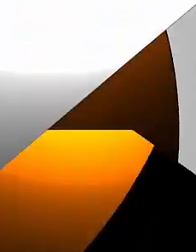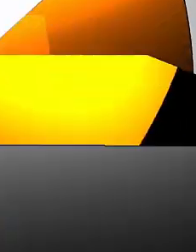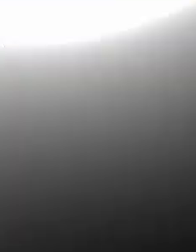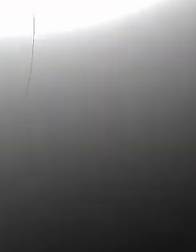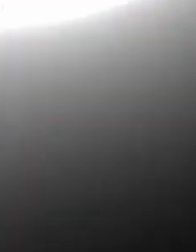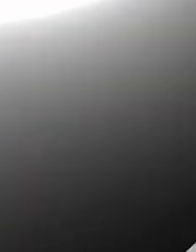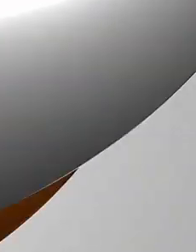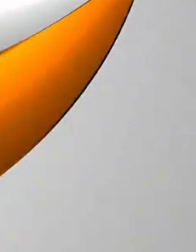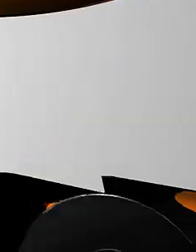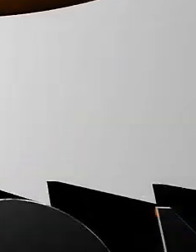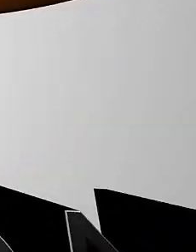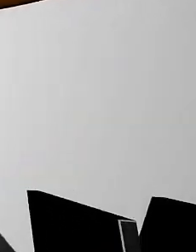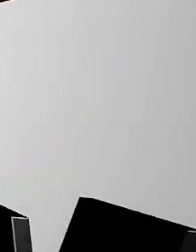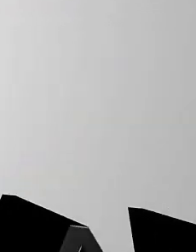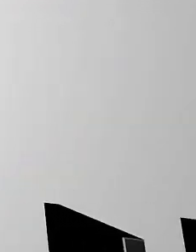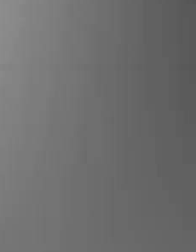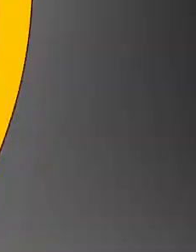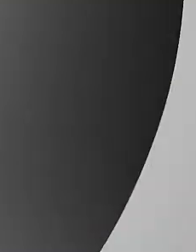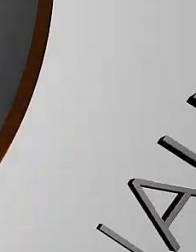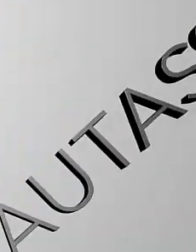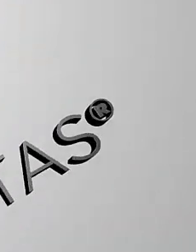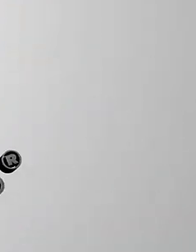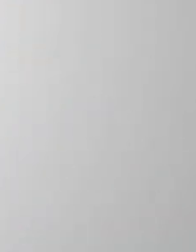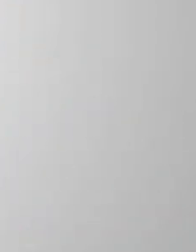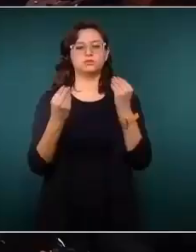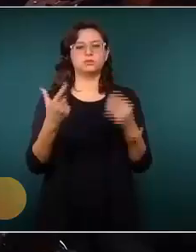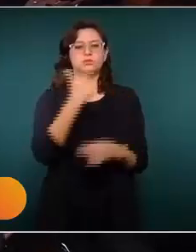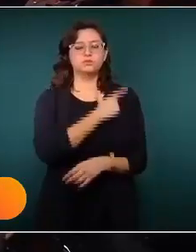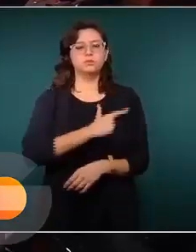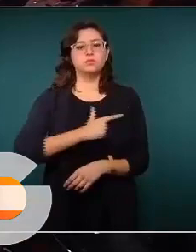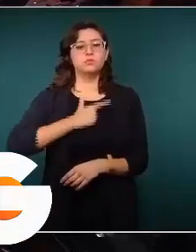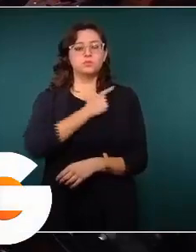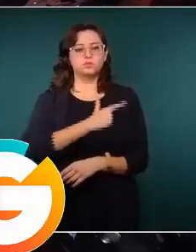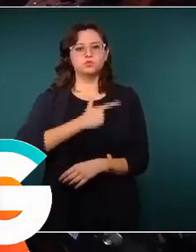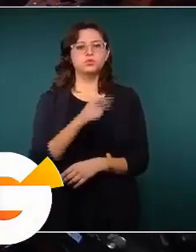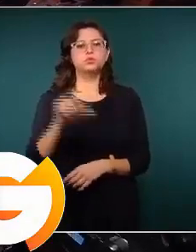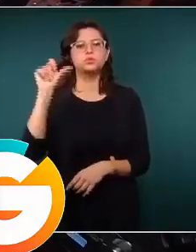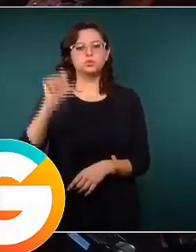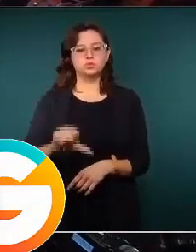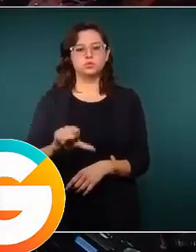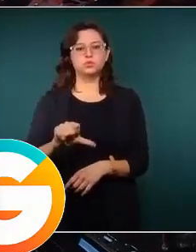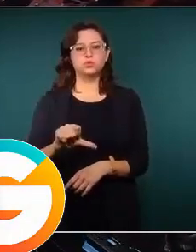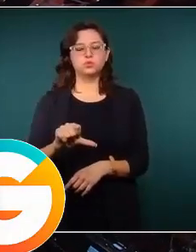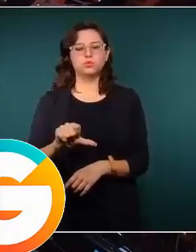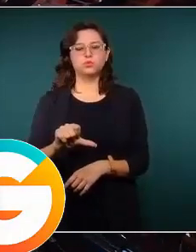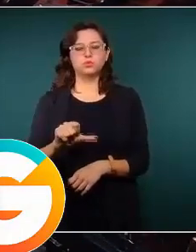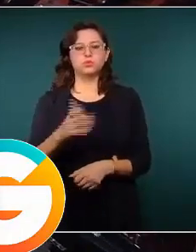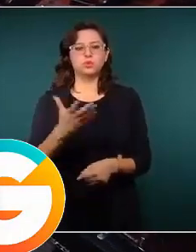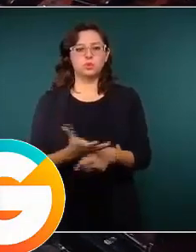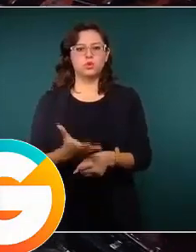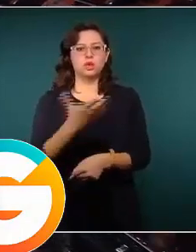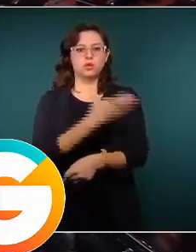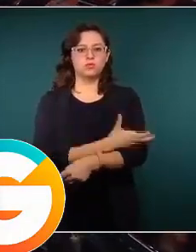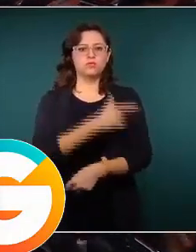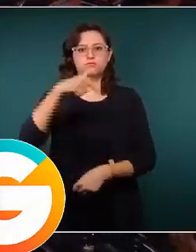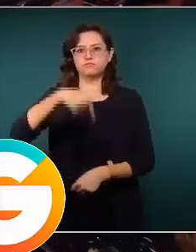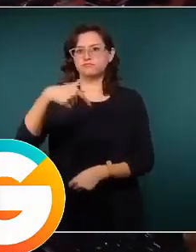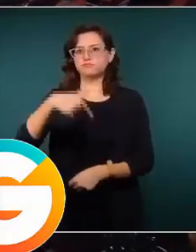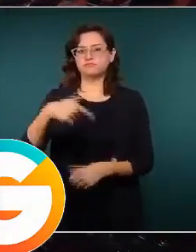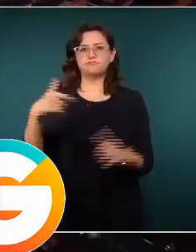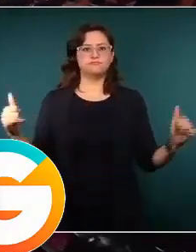Nos da mucho gusto estar en Texcoco,